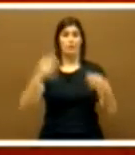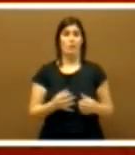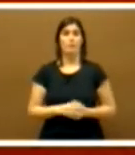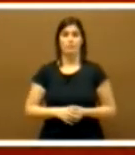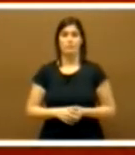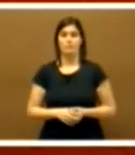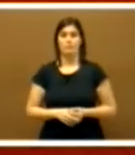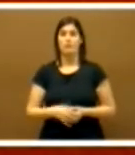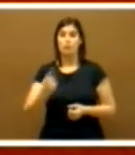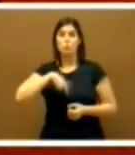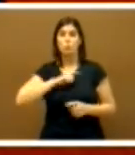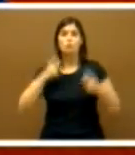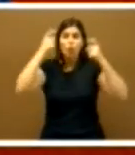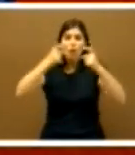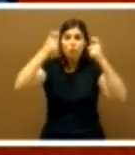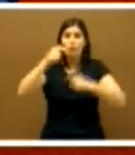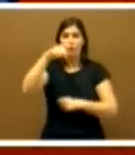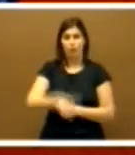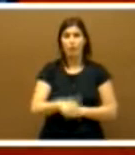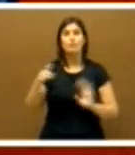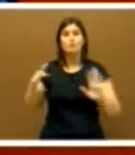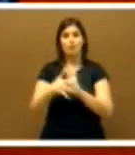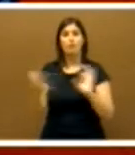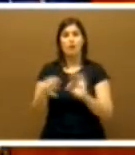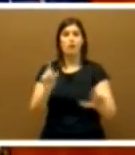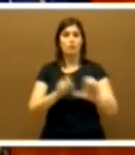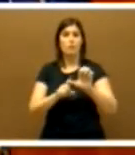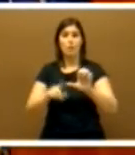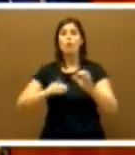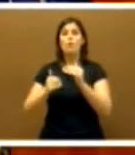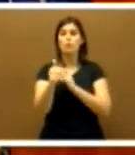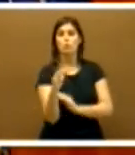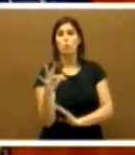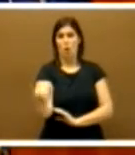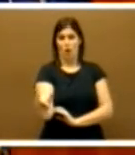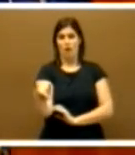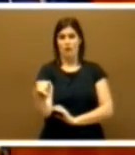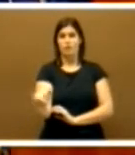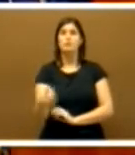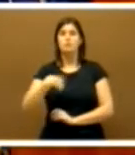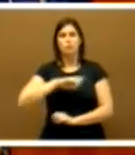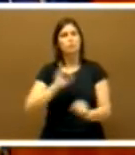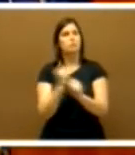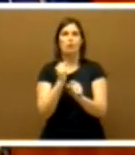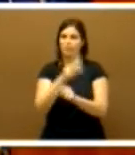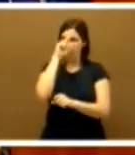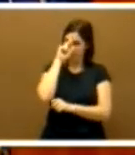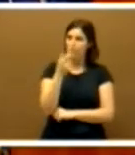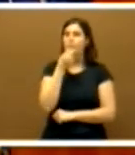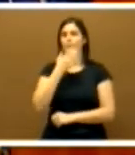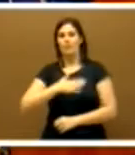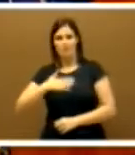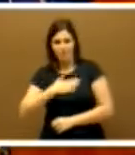Nuestro esfuerzo de hoy es la Extremadura de mañana. Tenemos que ocuparnos del empleo, del bienestar